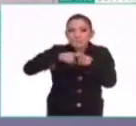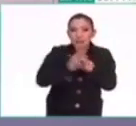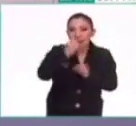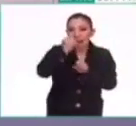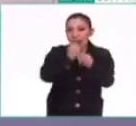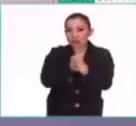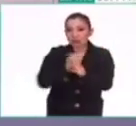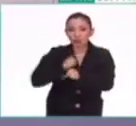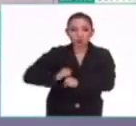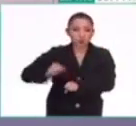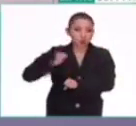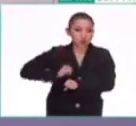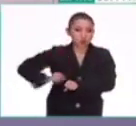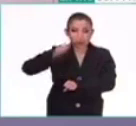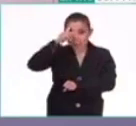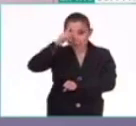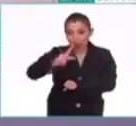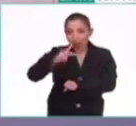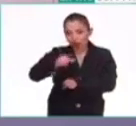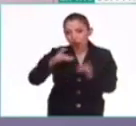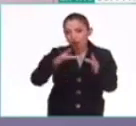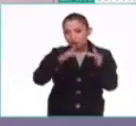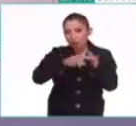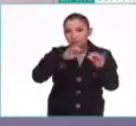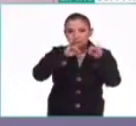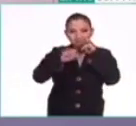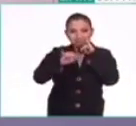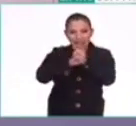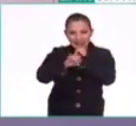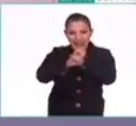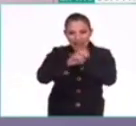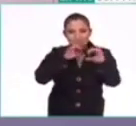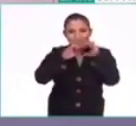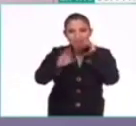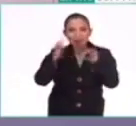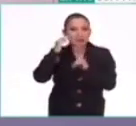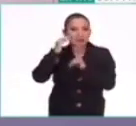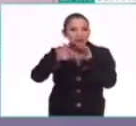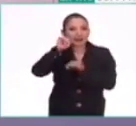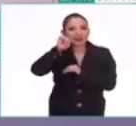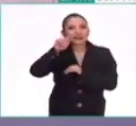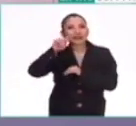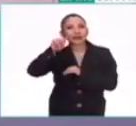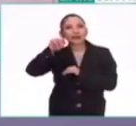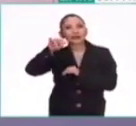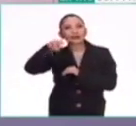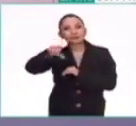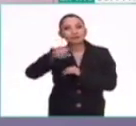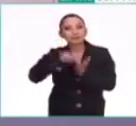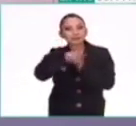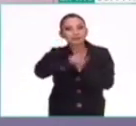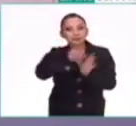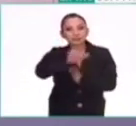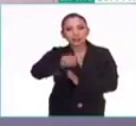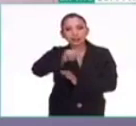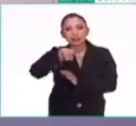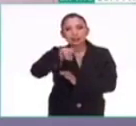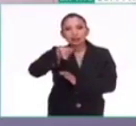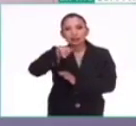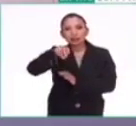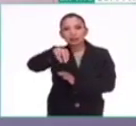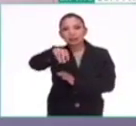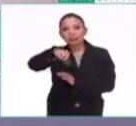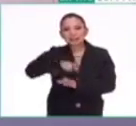del año prehispánico. Y ya saben, estamos en contacto a través de las redes sociales, Facebook Televisión Educativa MX, Twitter e Instagram, arroba TV